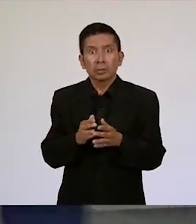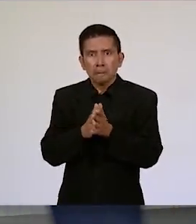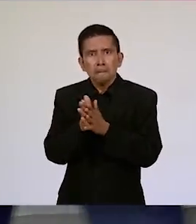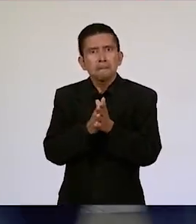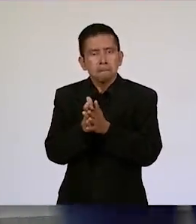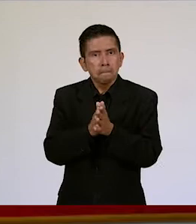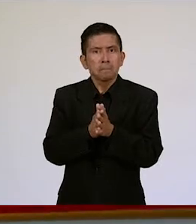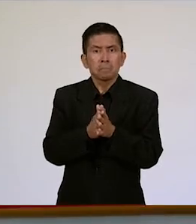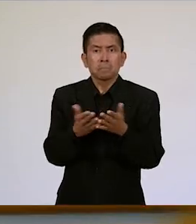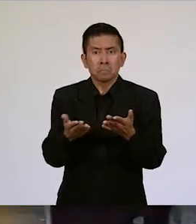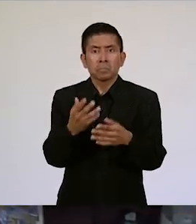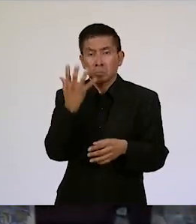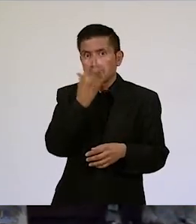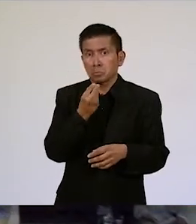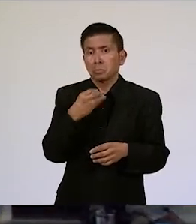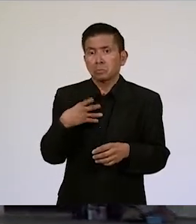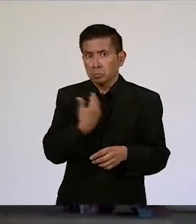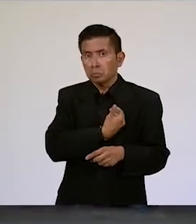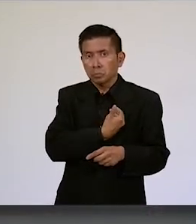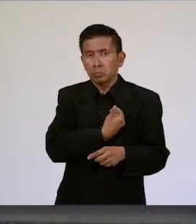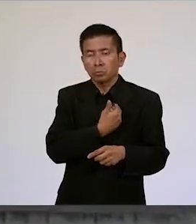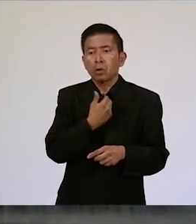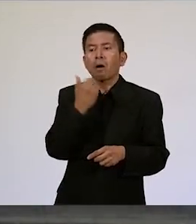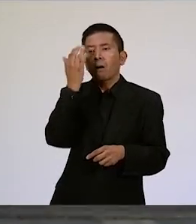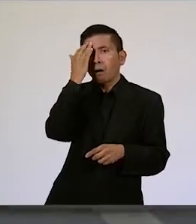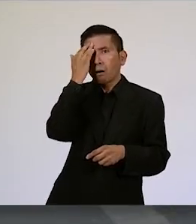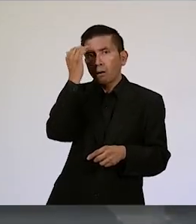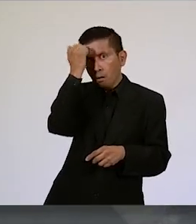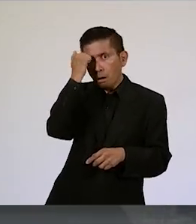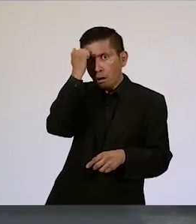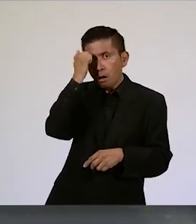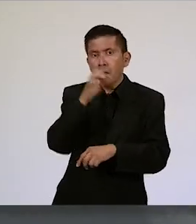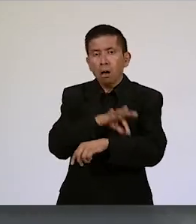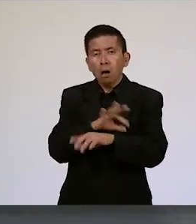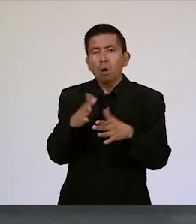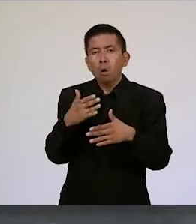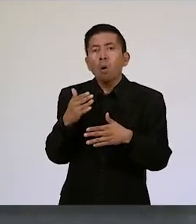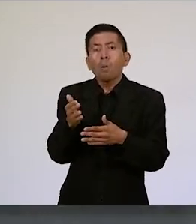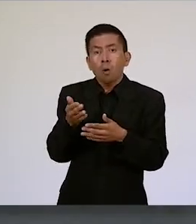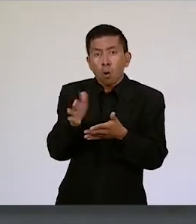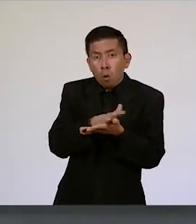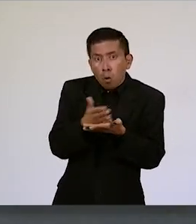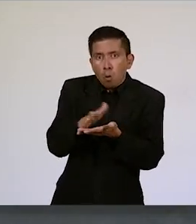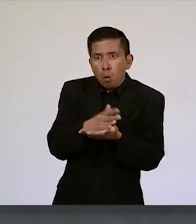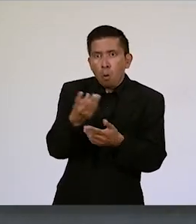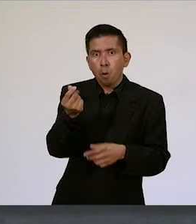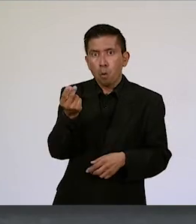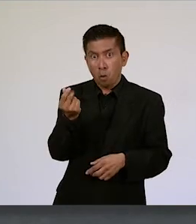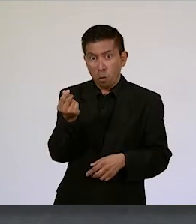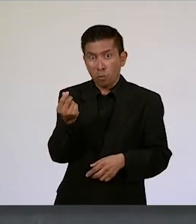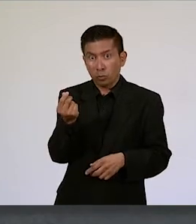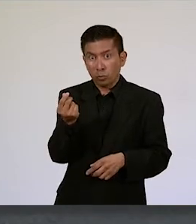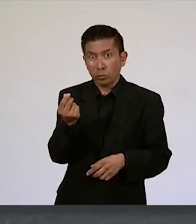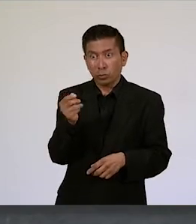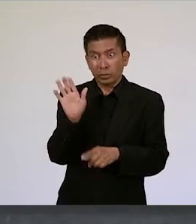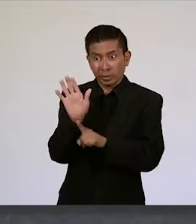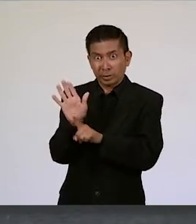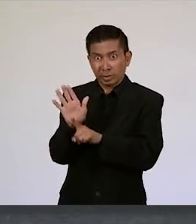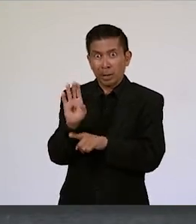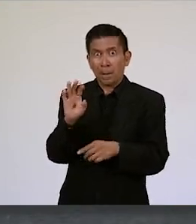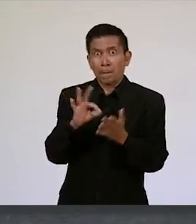muy interesante porque nosotros nos dimos cuenta cómo estaban utilizando los fondos de